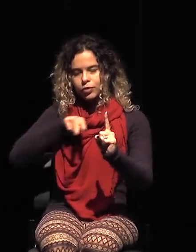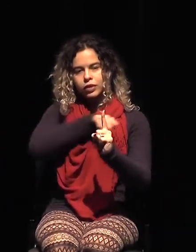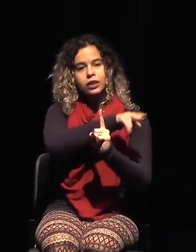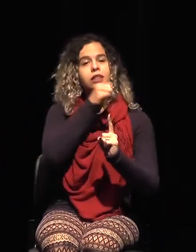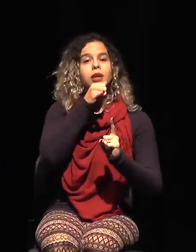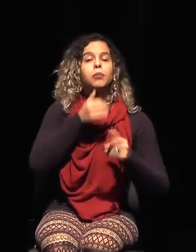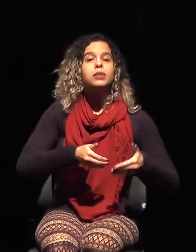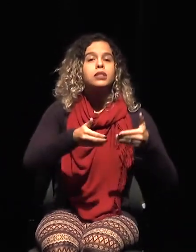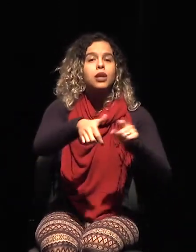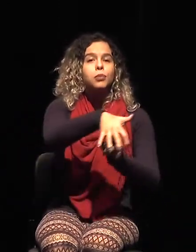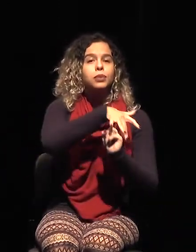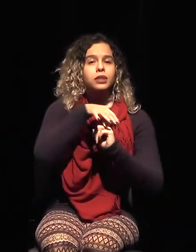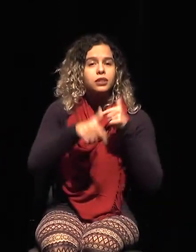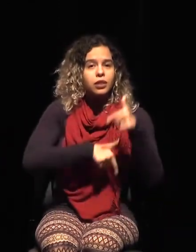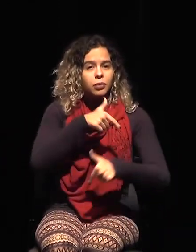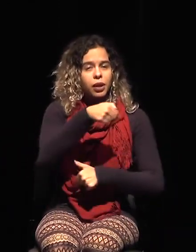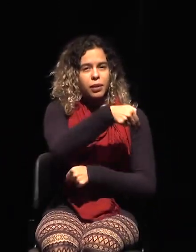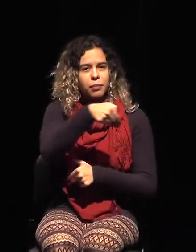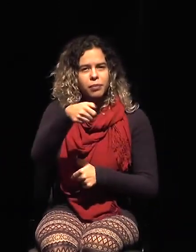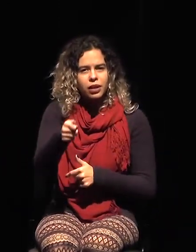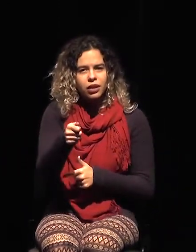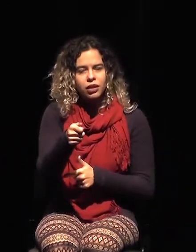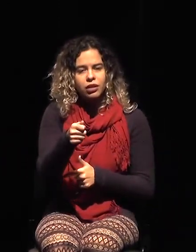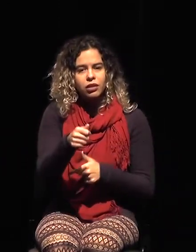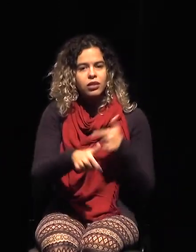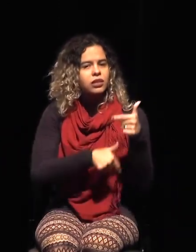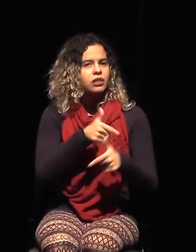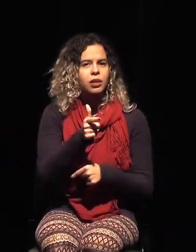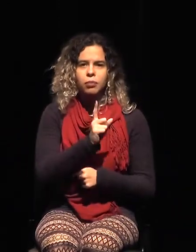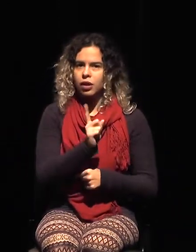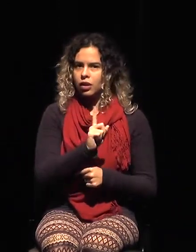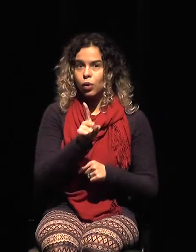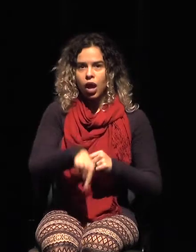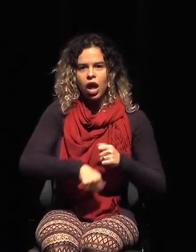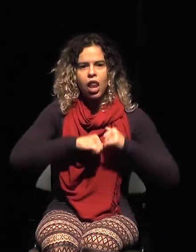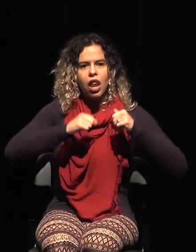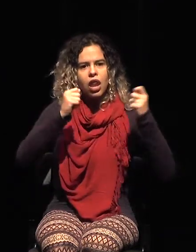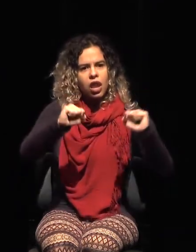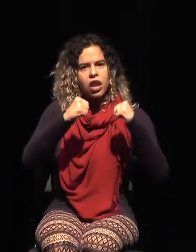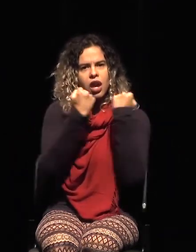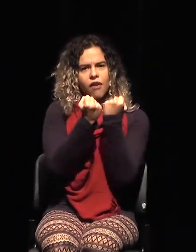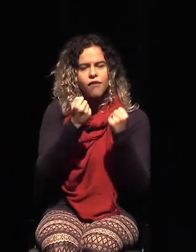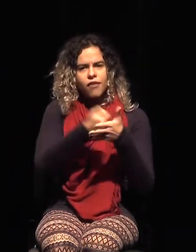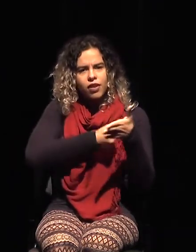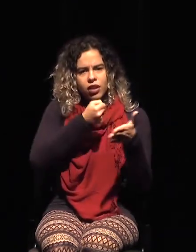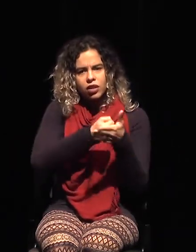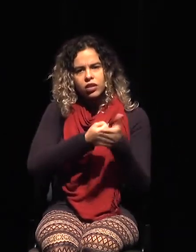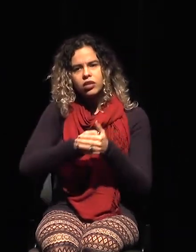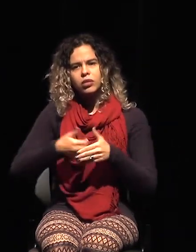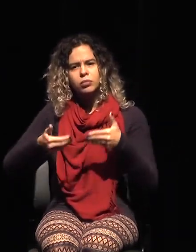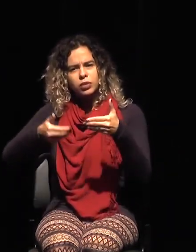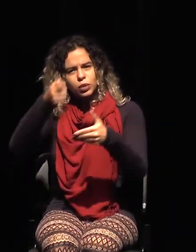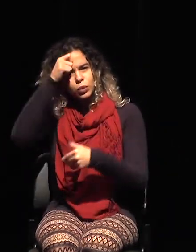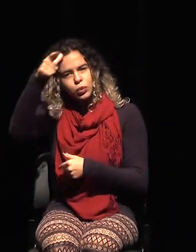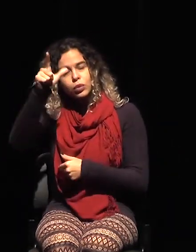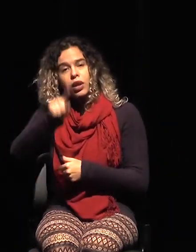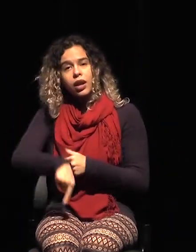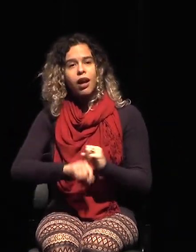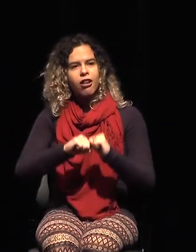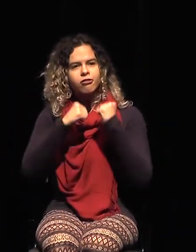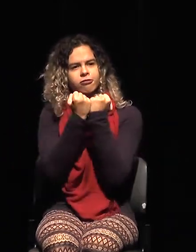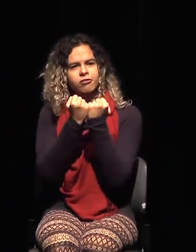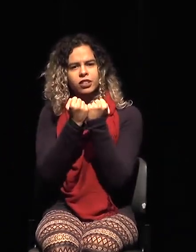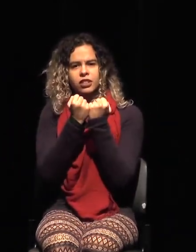un trabajo, tienen una causa, ¿no? Y los de Cultura, pues también tienen una causa, mientras que otros, pues tienen como que un